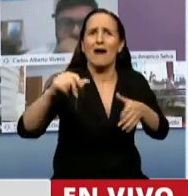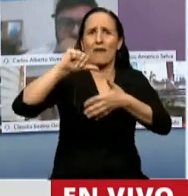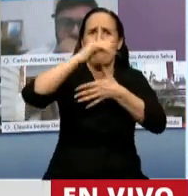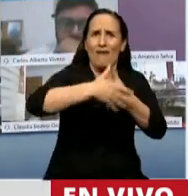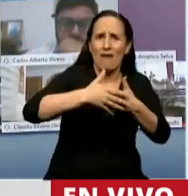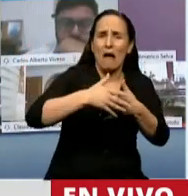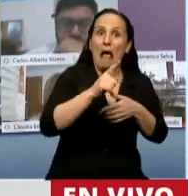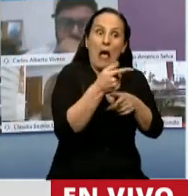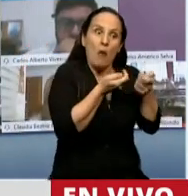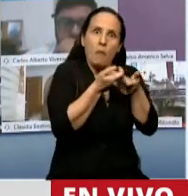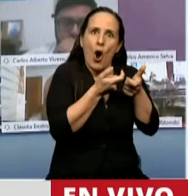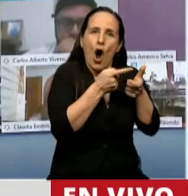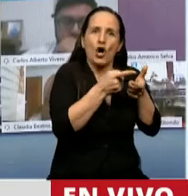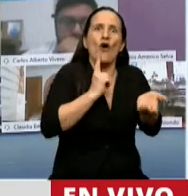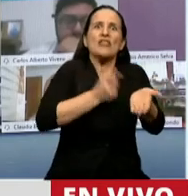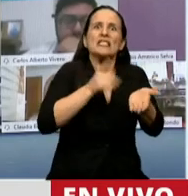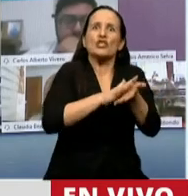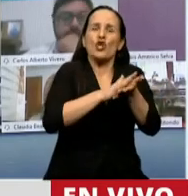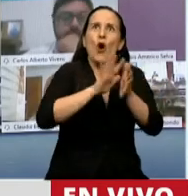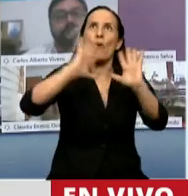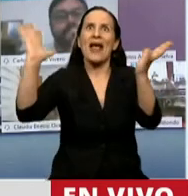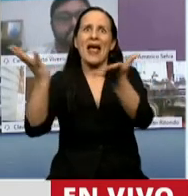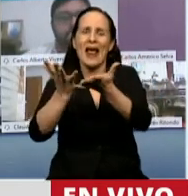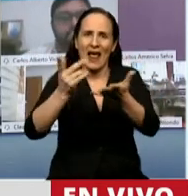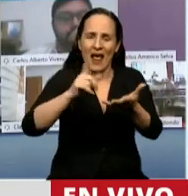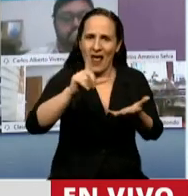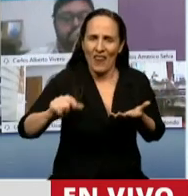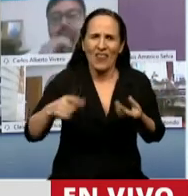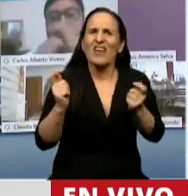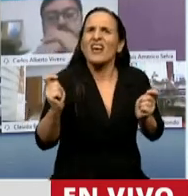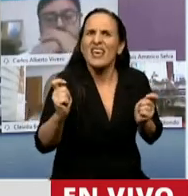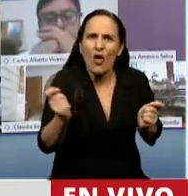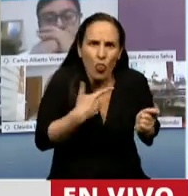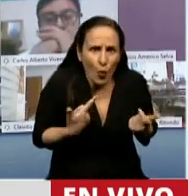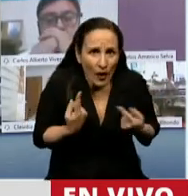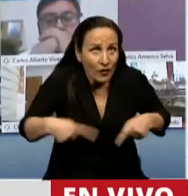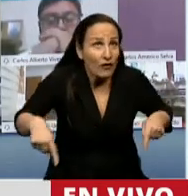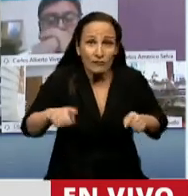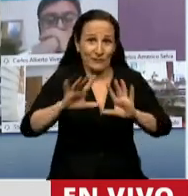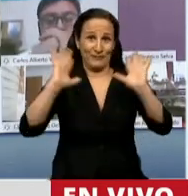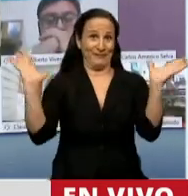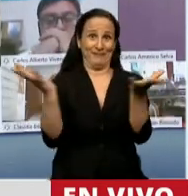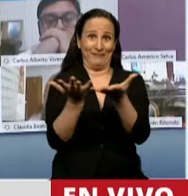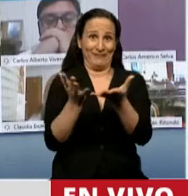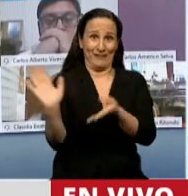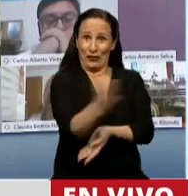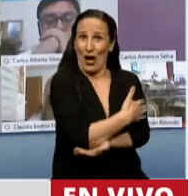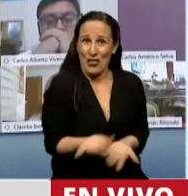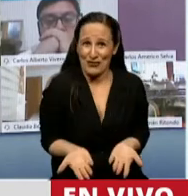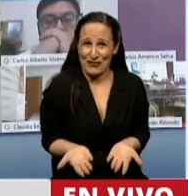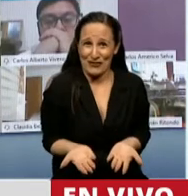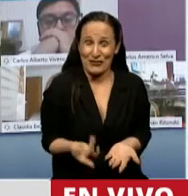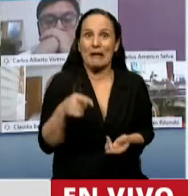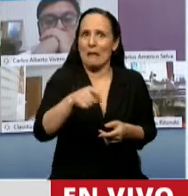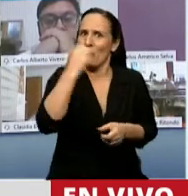deciden sobre los bienes de todos y los bienes ambientales son los bienes de todos. Lo que viene a poner este acuerdo es luz sobre esos bienes de